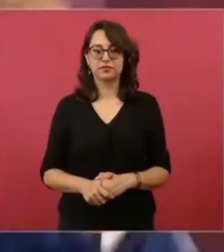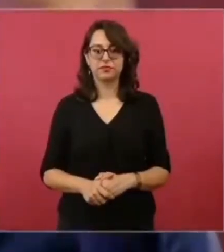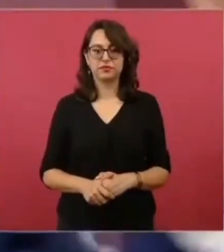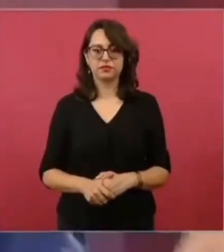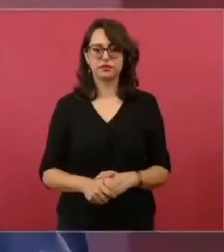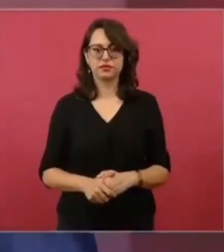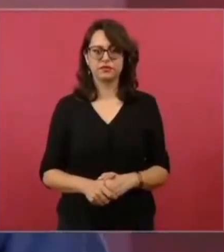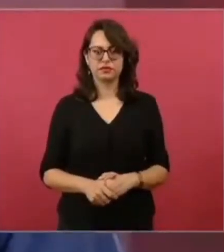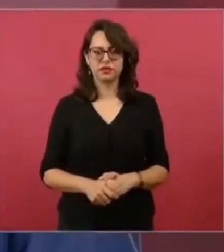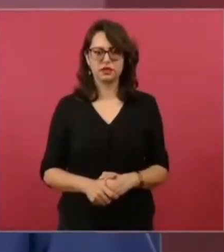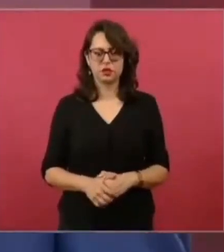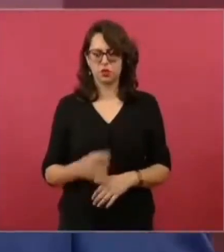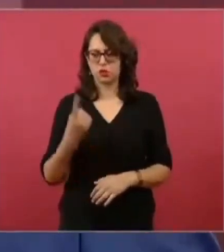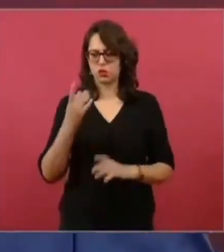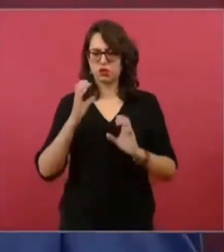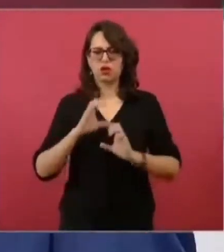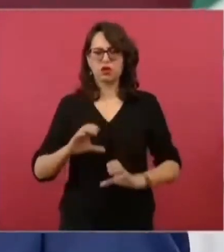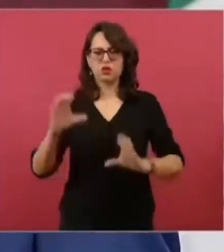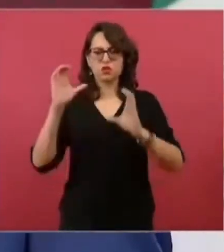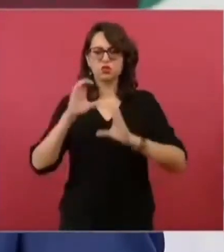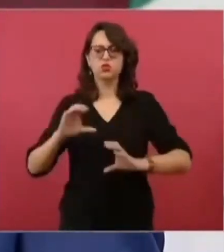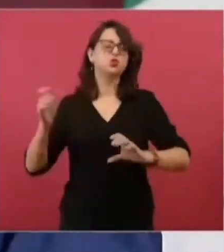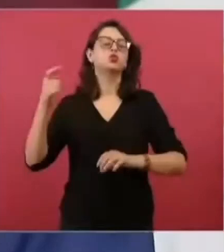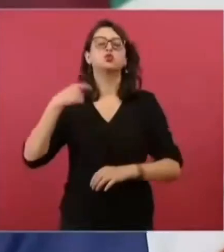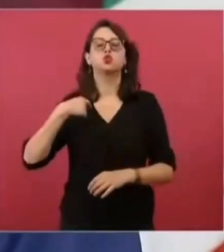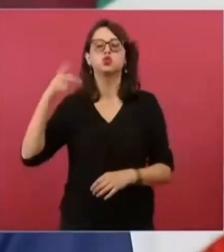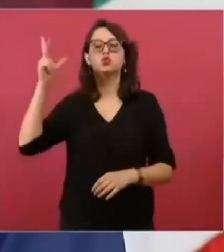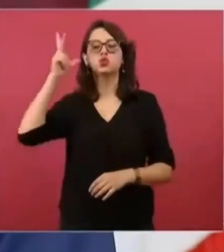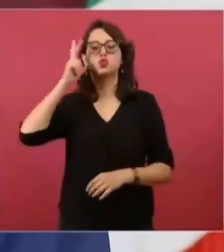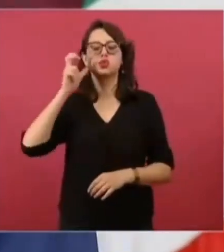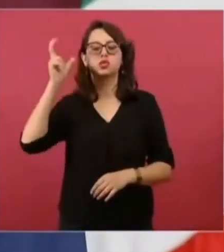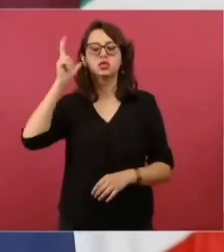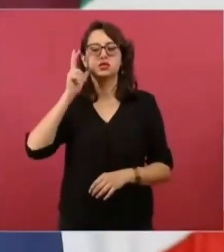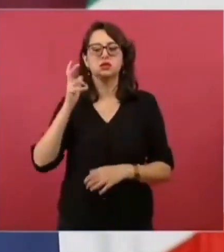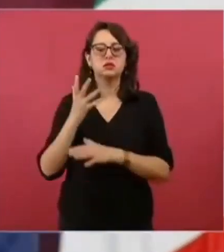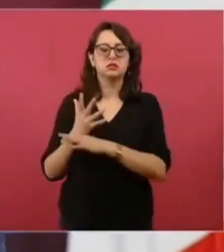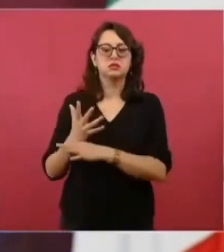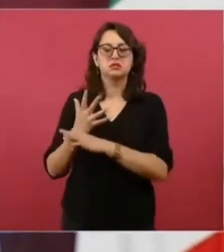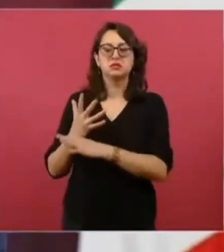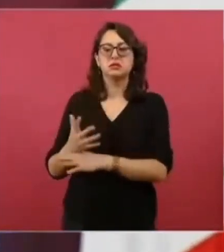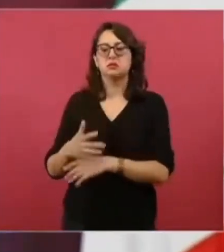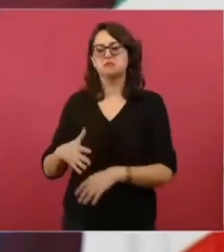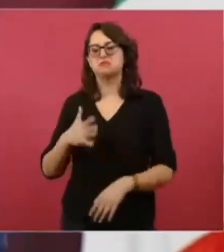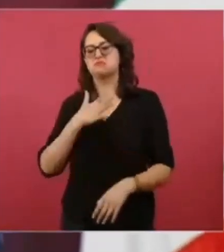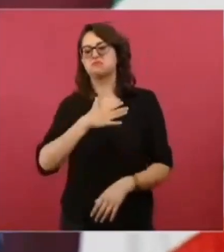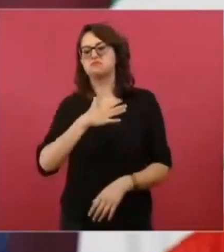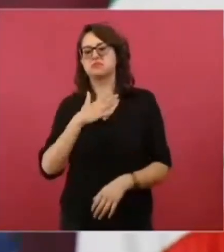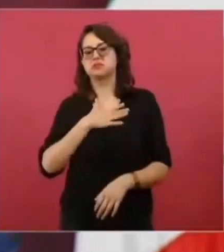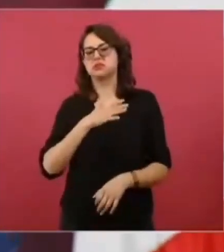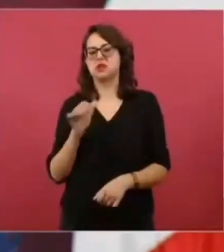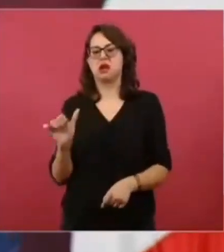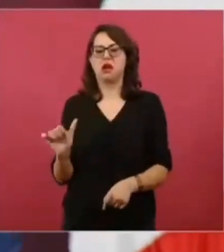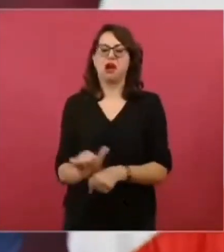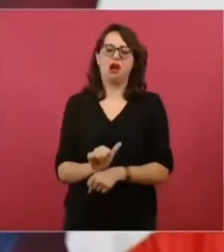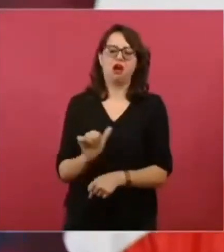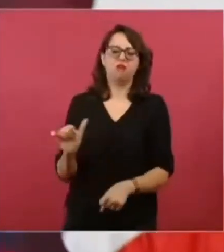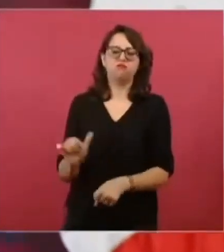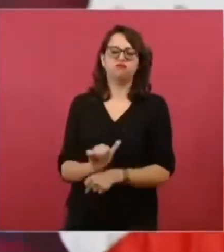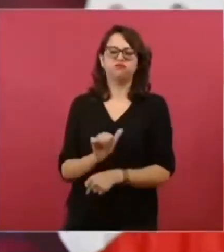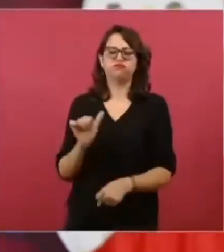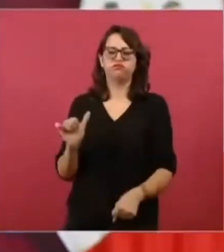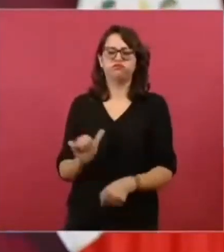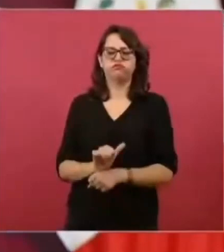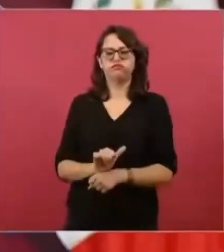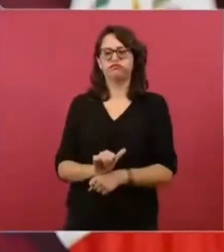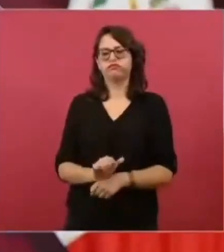Mercedes-Benz, una